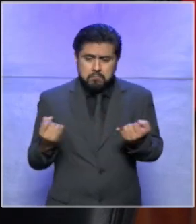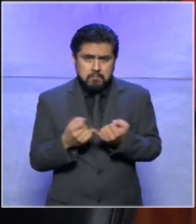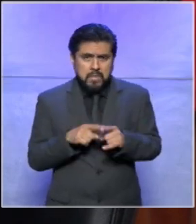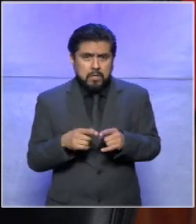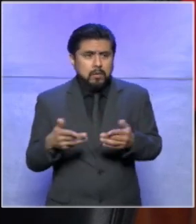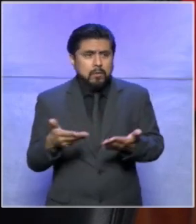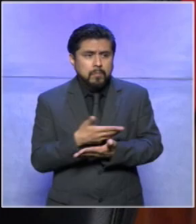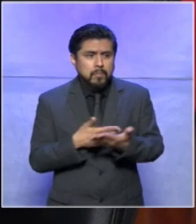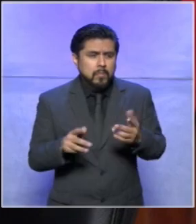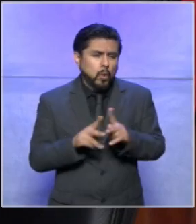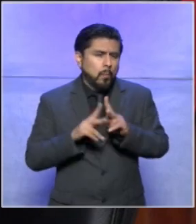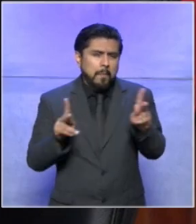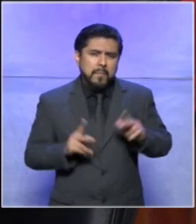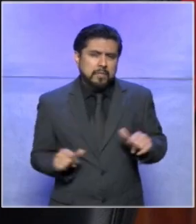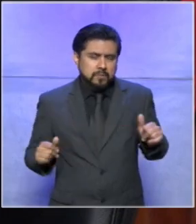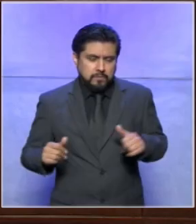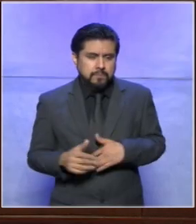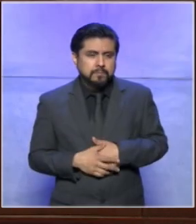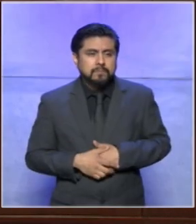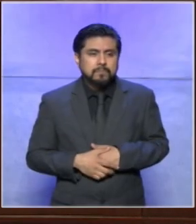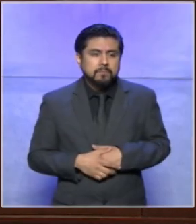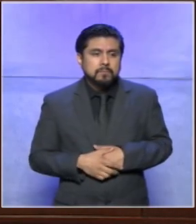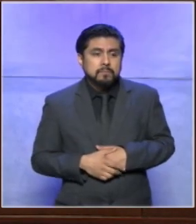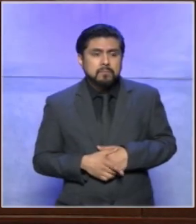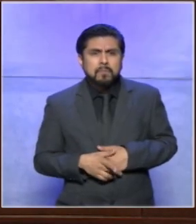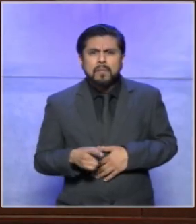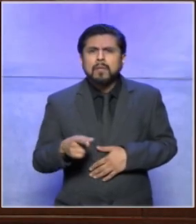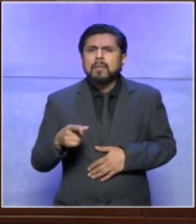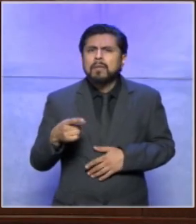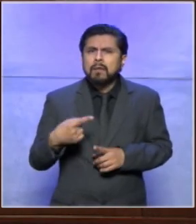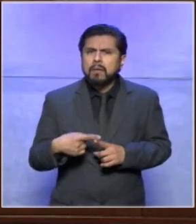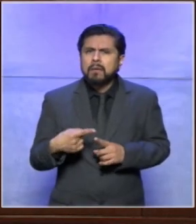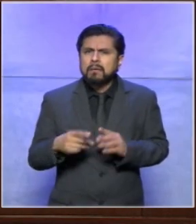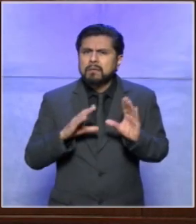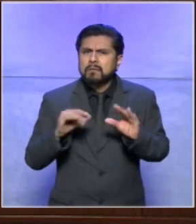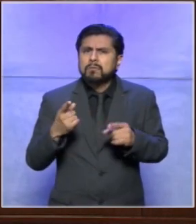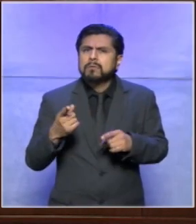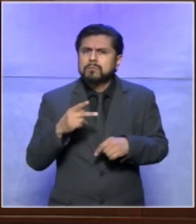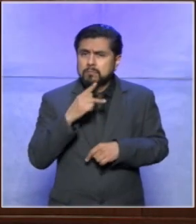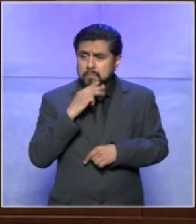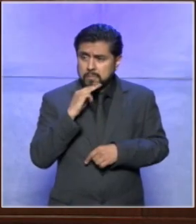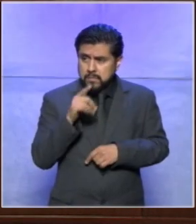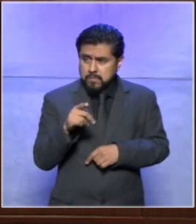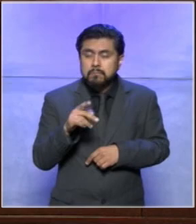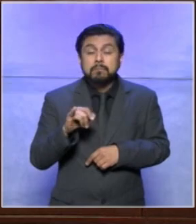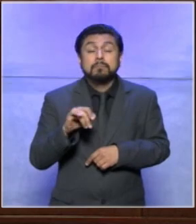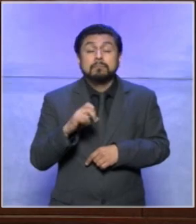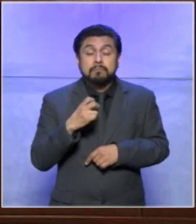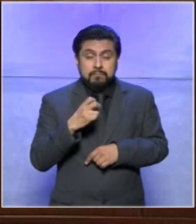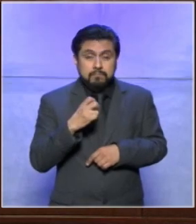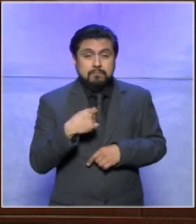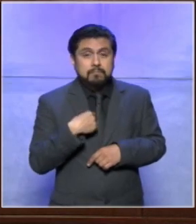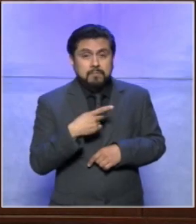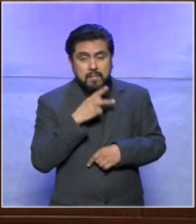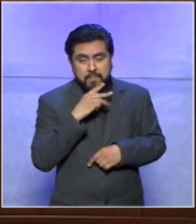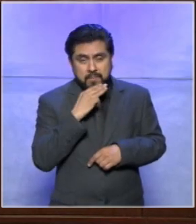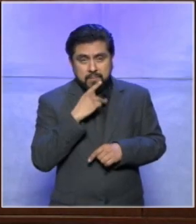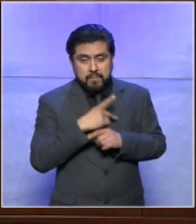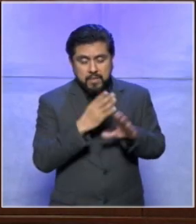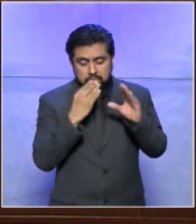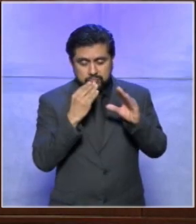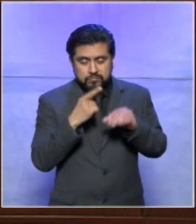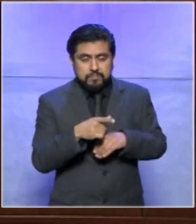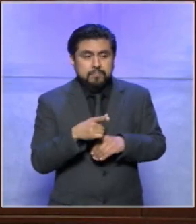convivencia social en paz muy bien y eso te lo han enseñado tus papás así es cuéntanos cómo fue esa